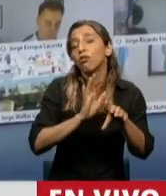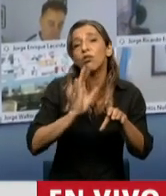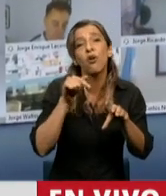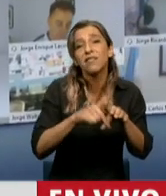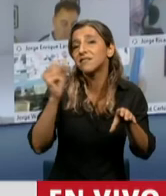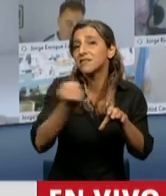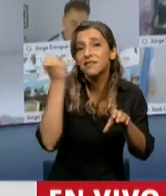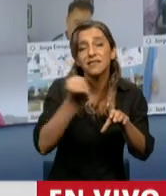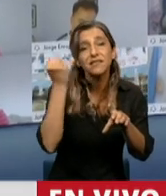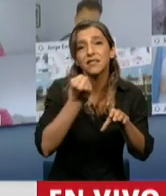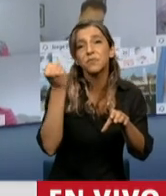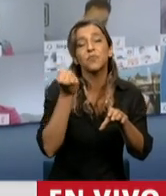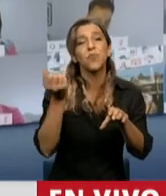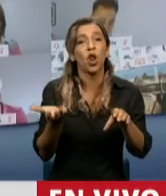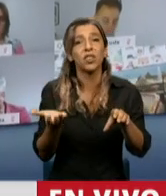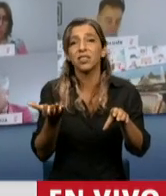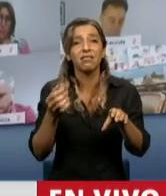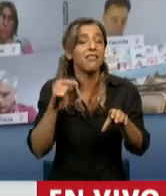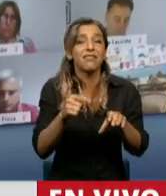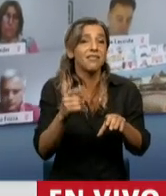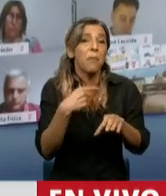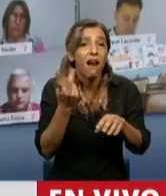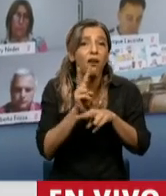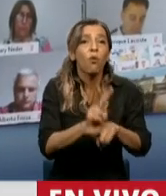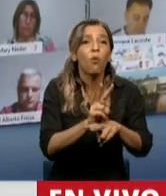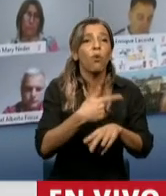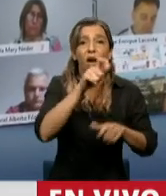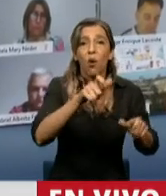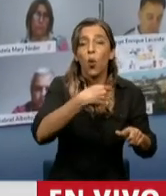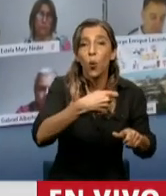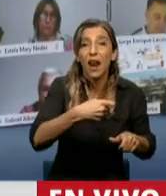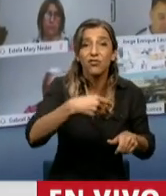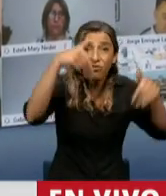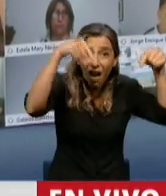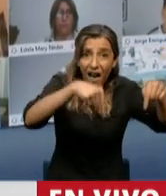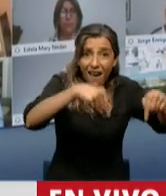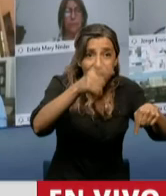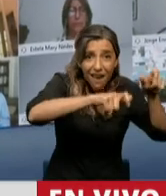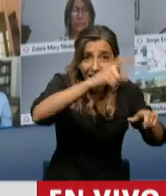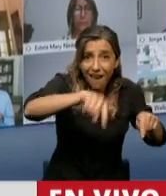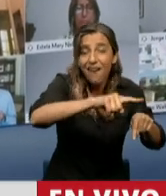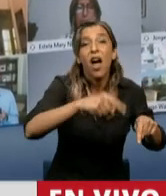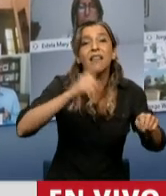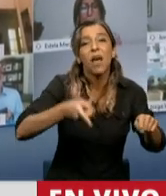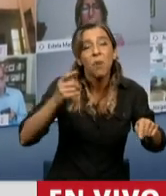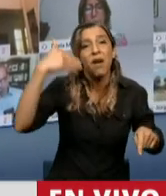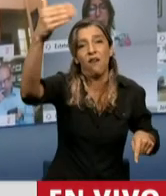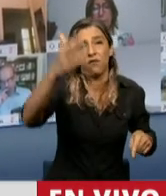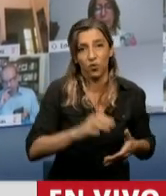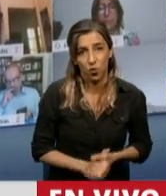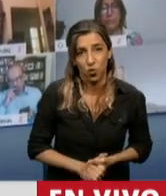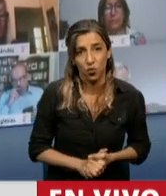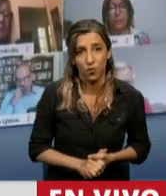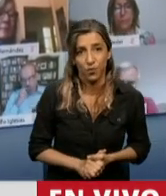ahorros o activos que deberían defender las presentes y futuras jubilaciones pero fundamentalmente para asegurar las prestaciones de los jubilados